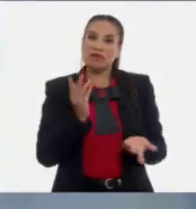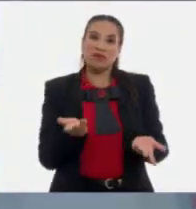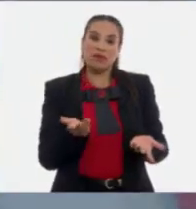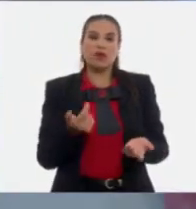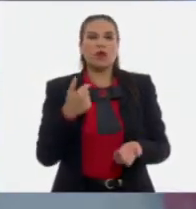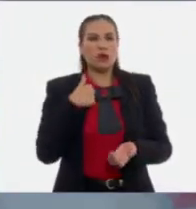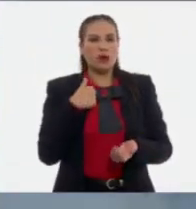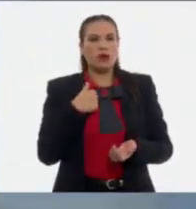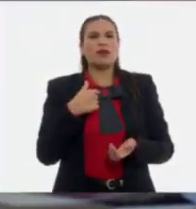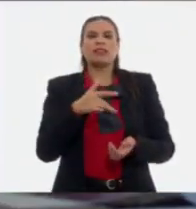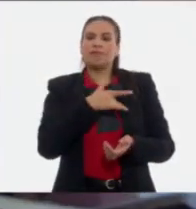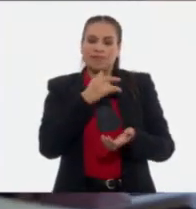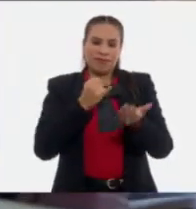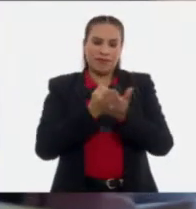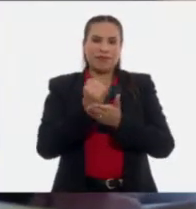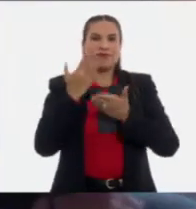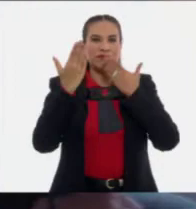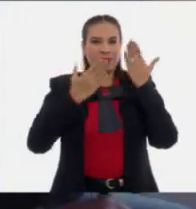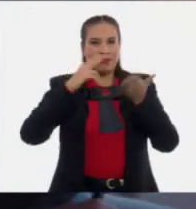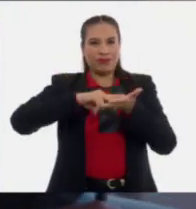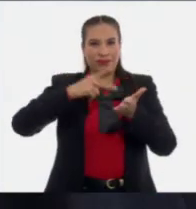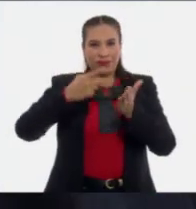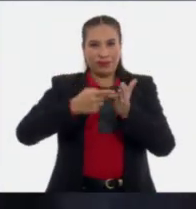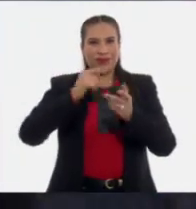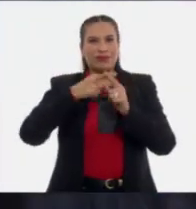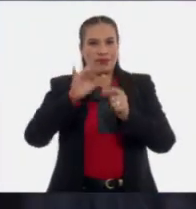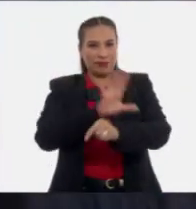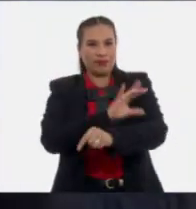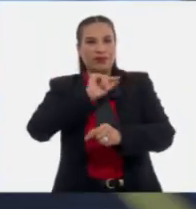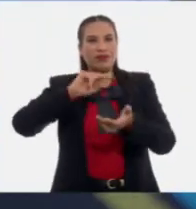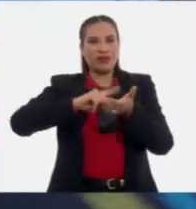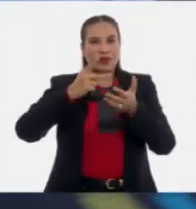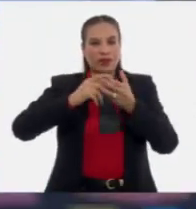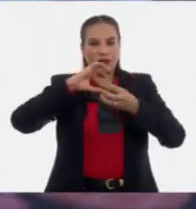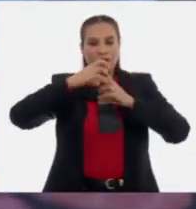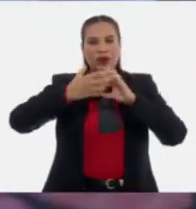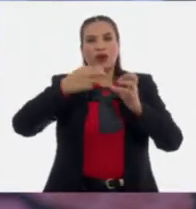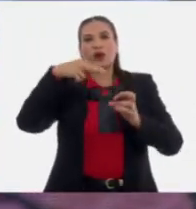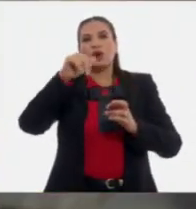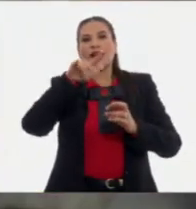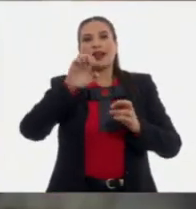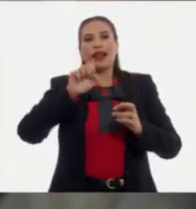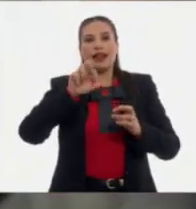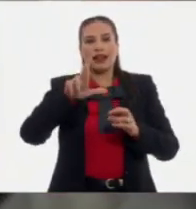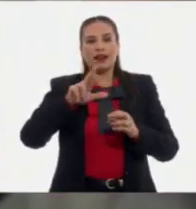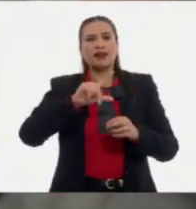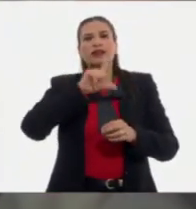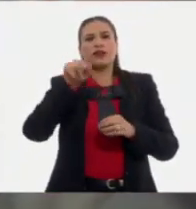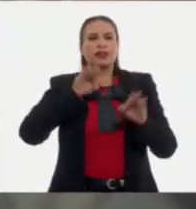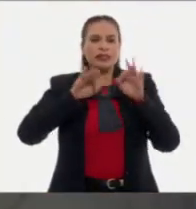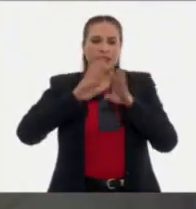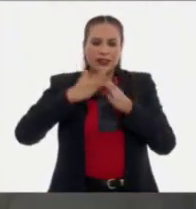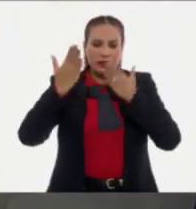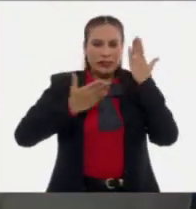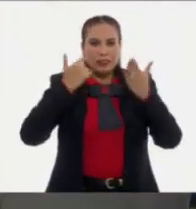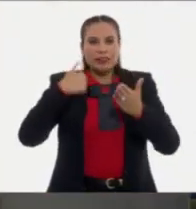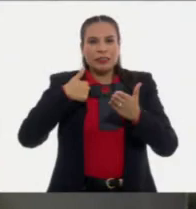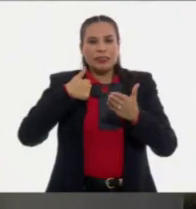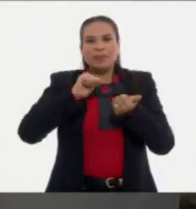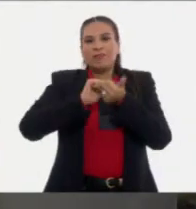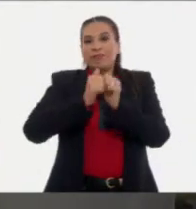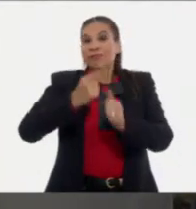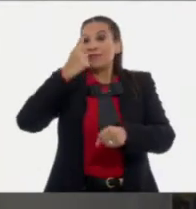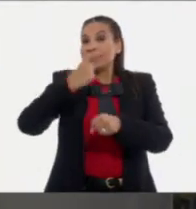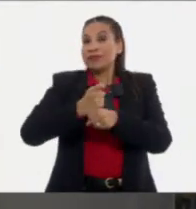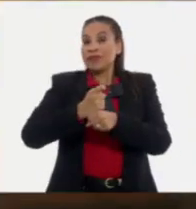Así que decidí estudiar ingeniería en energía y después ingeniería nuclear. Todo ese trabajo y estudio me hicieron ser